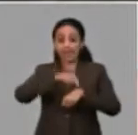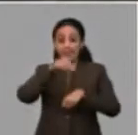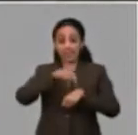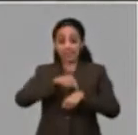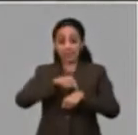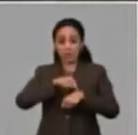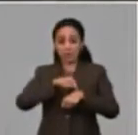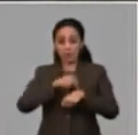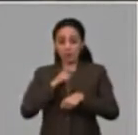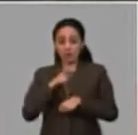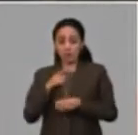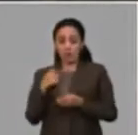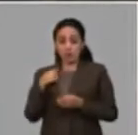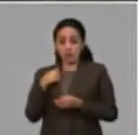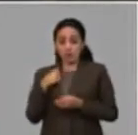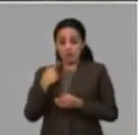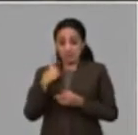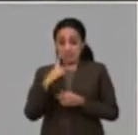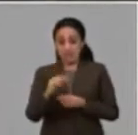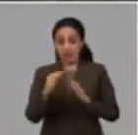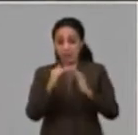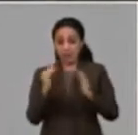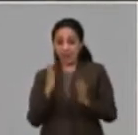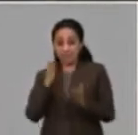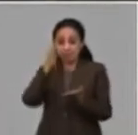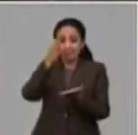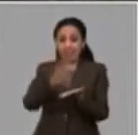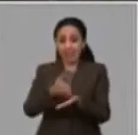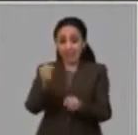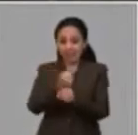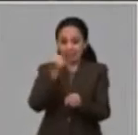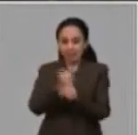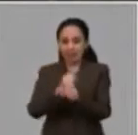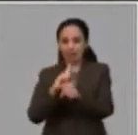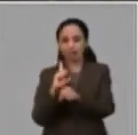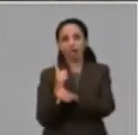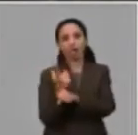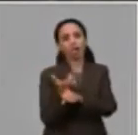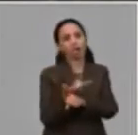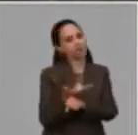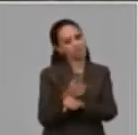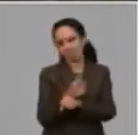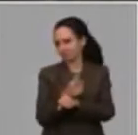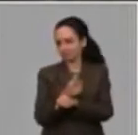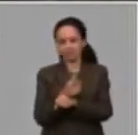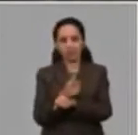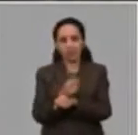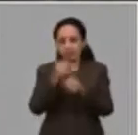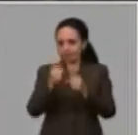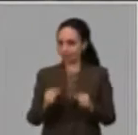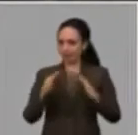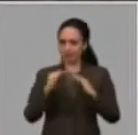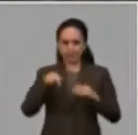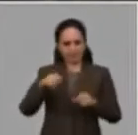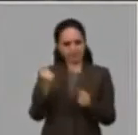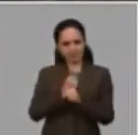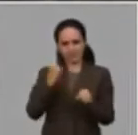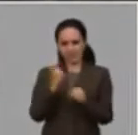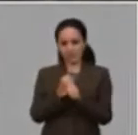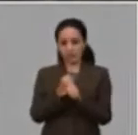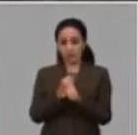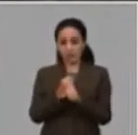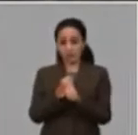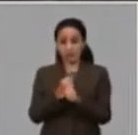desplazamiento se elimina, no hay ausencias, no hay llegadas tardes. La propia posibilidad que tiene el trabajador de adecuar su horario de